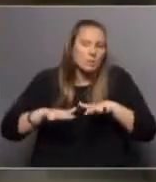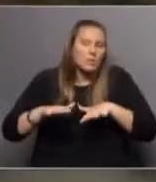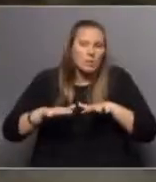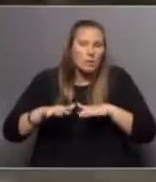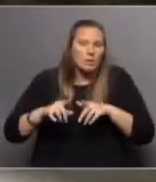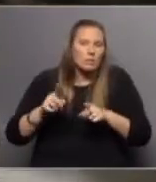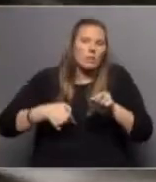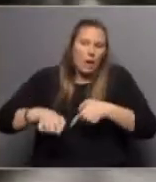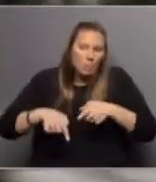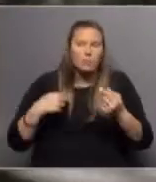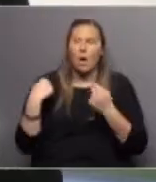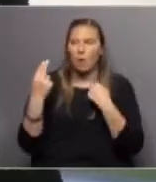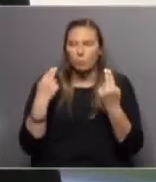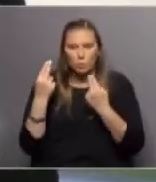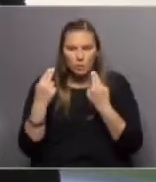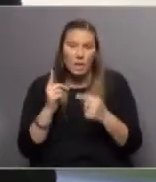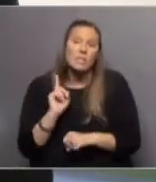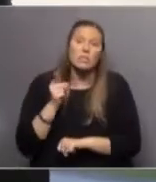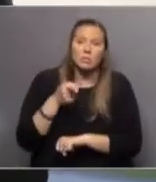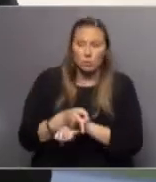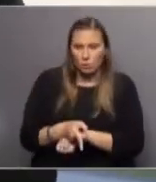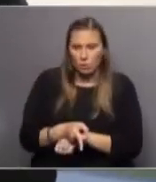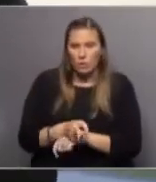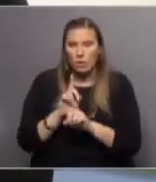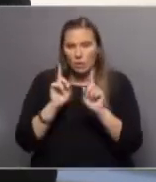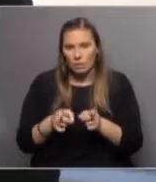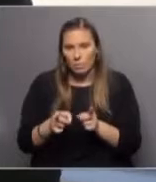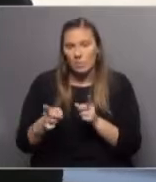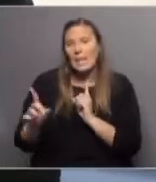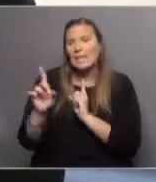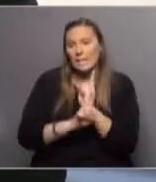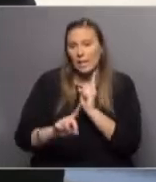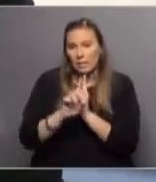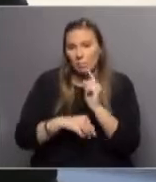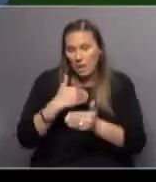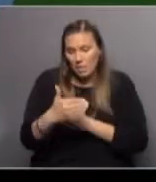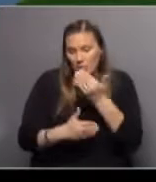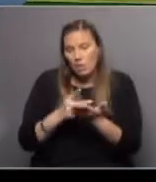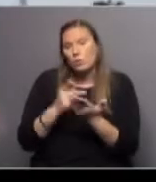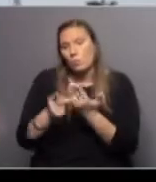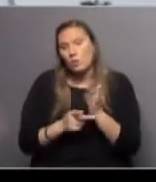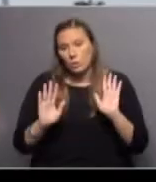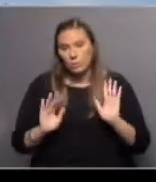trámites, autorizaciones y decisiones por parte del cliente para el desarrollo de ese proyecto.